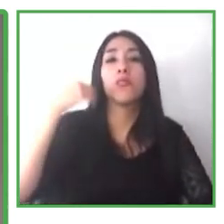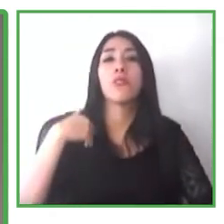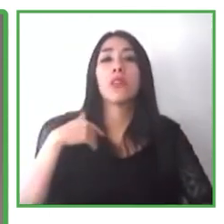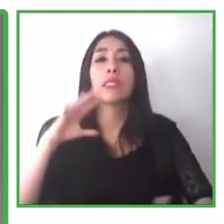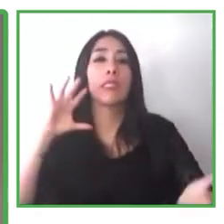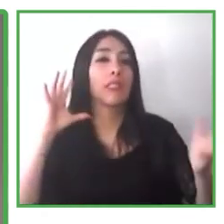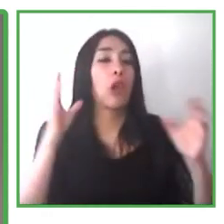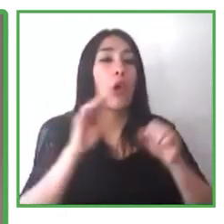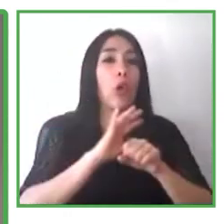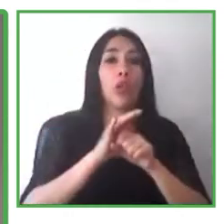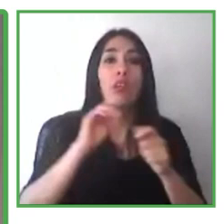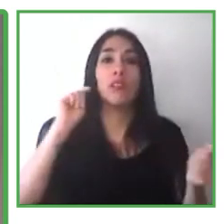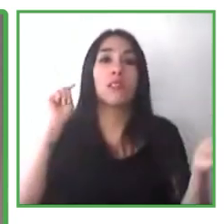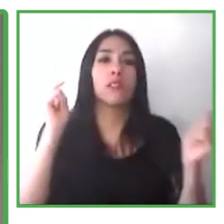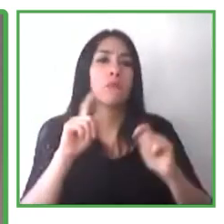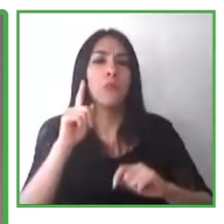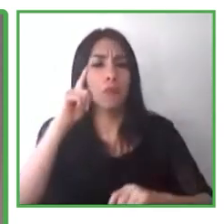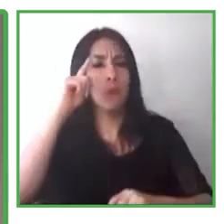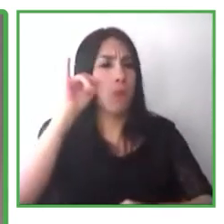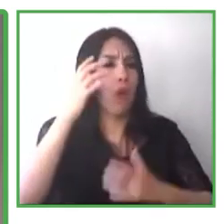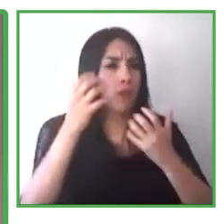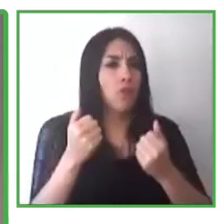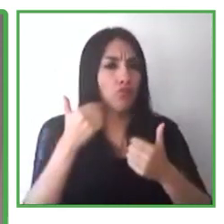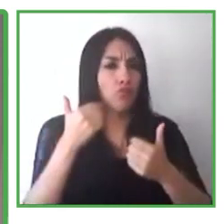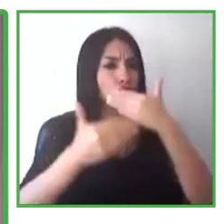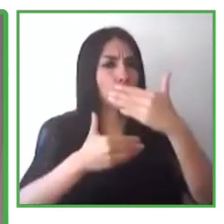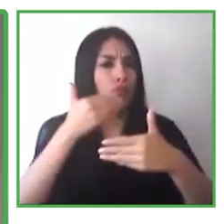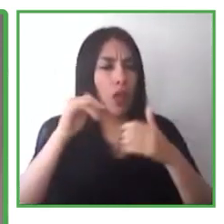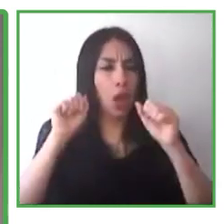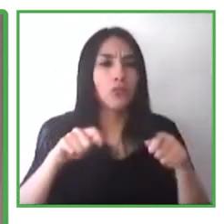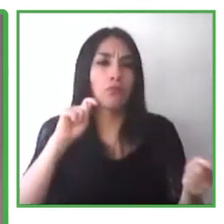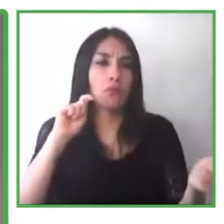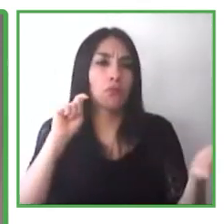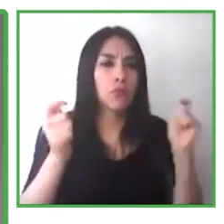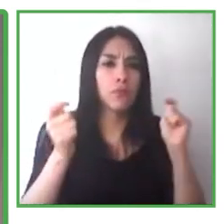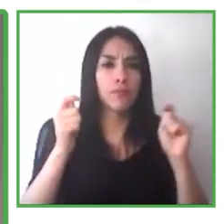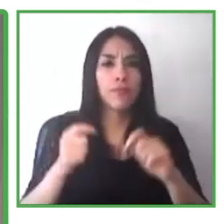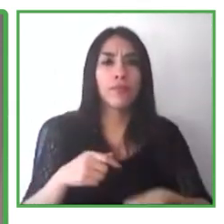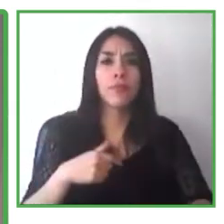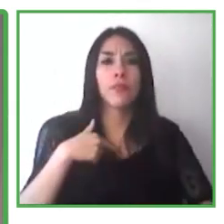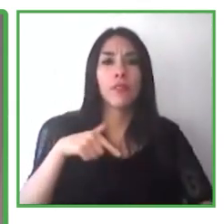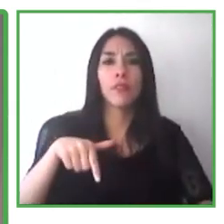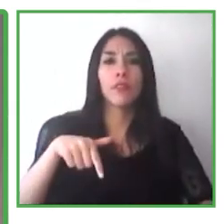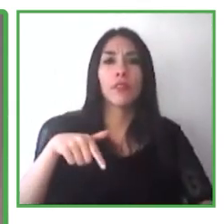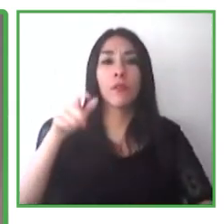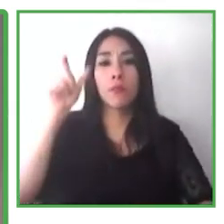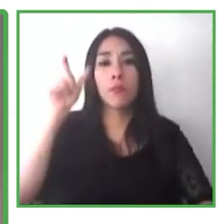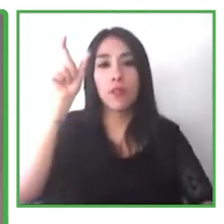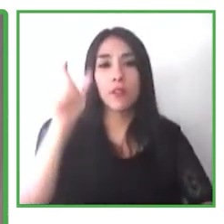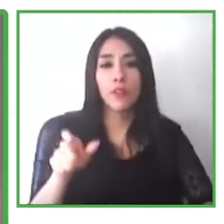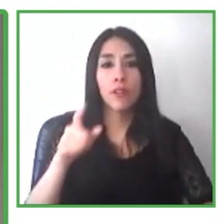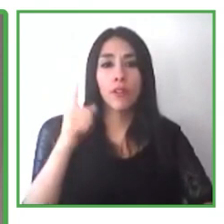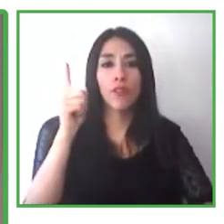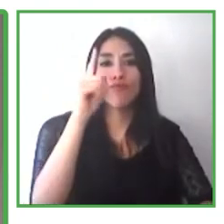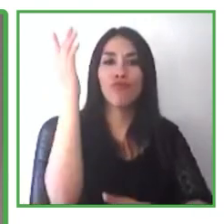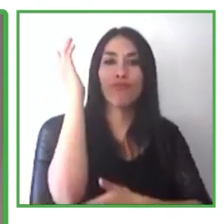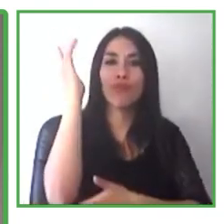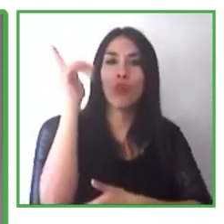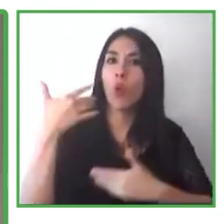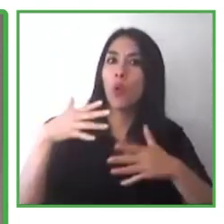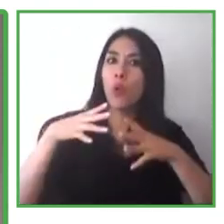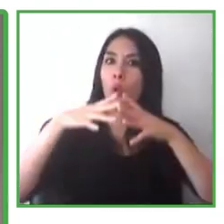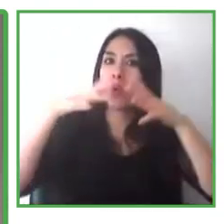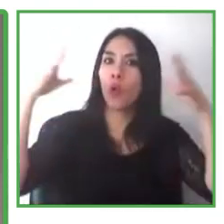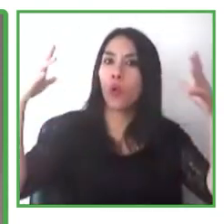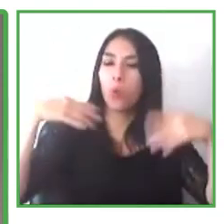continuar con nuestro siguiente orador ahora. Nuestro panel es otra persona que tiene tremenda experiencia global sobre las